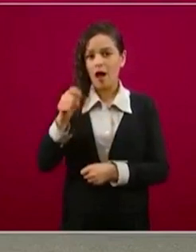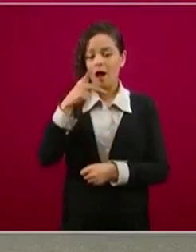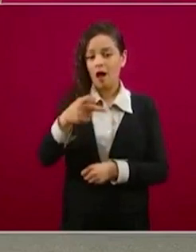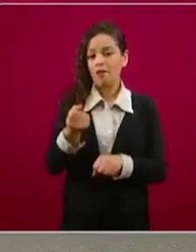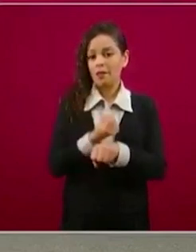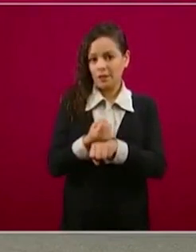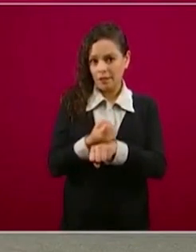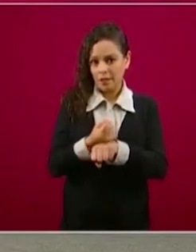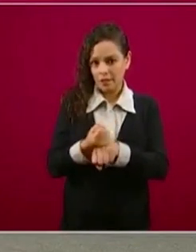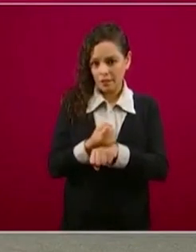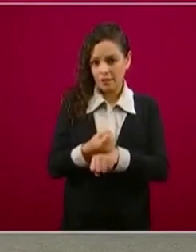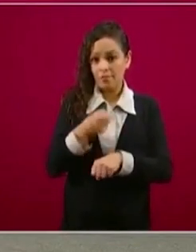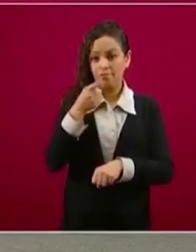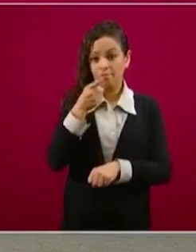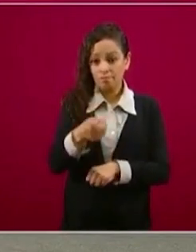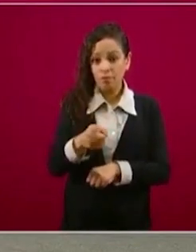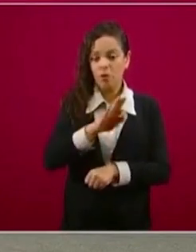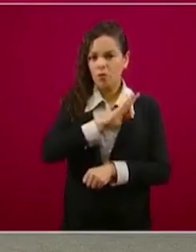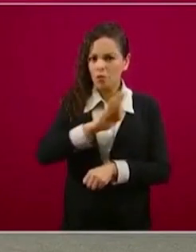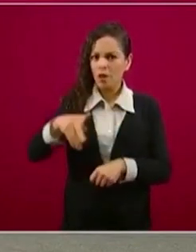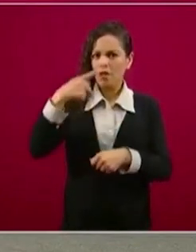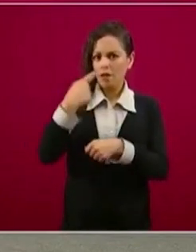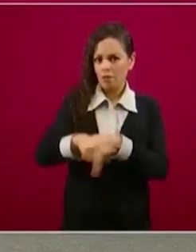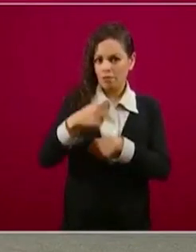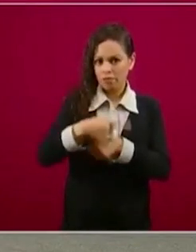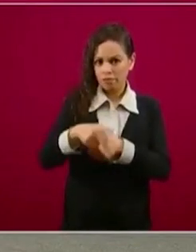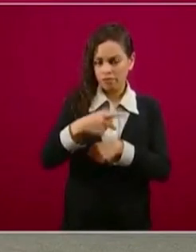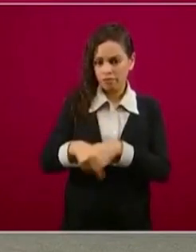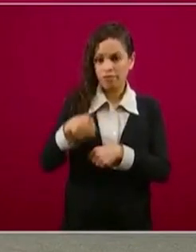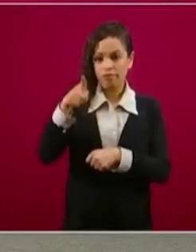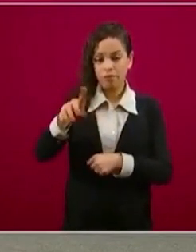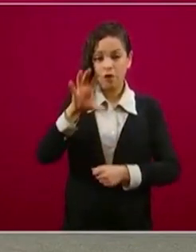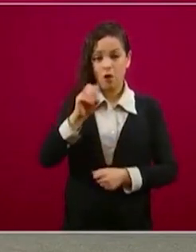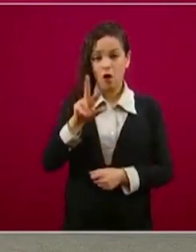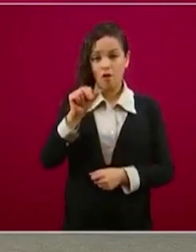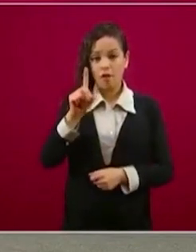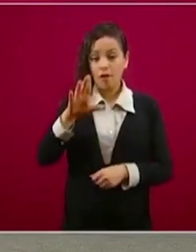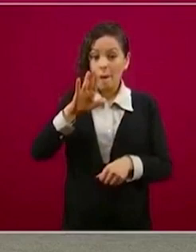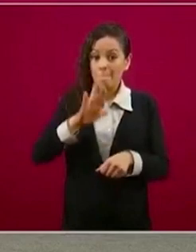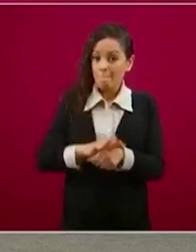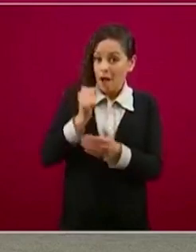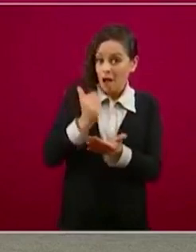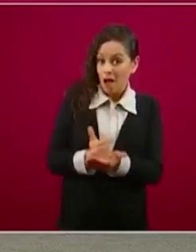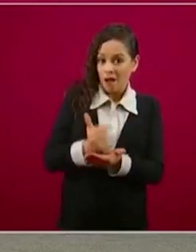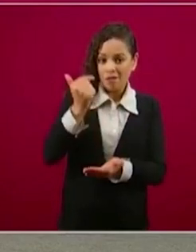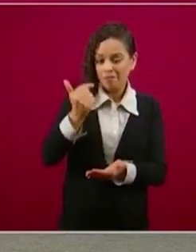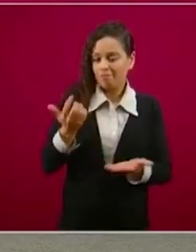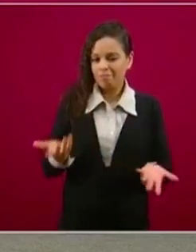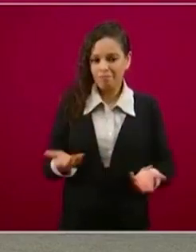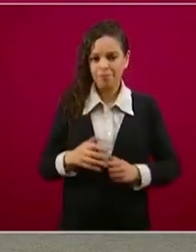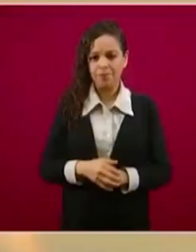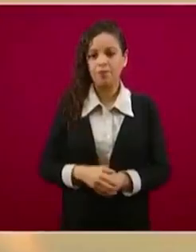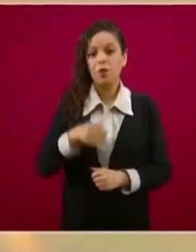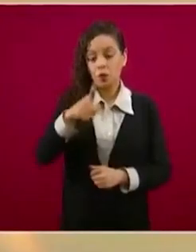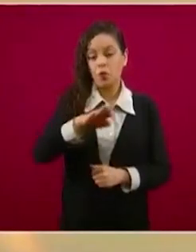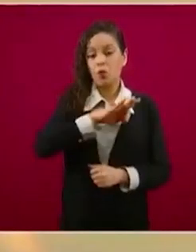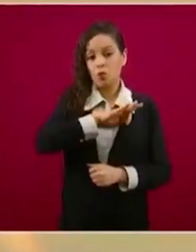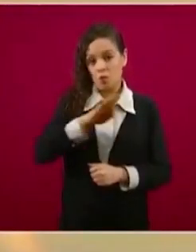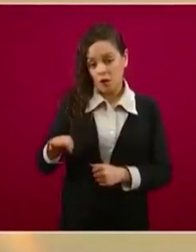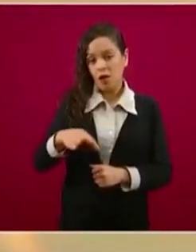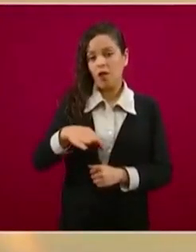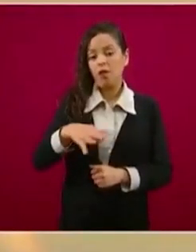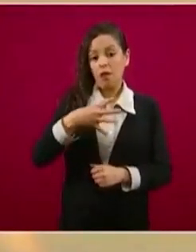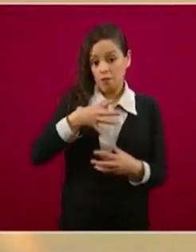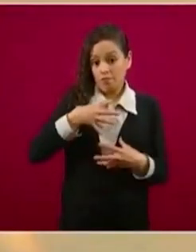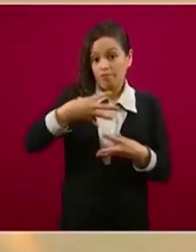adicional de riesgo, de peligro, de que el COVID se complique. Tú tienes la misma posibilidad de infectarte de COVID que tiene cualquier